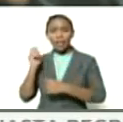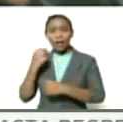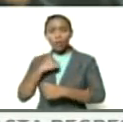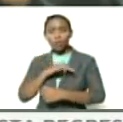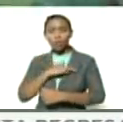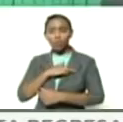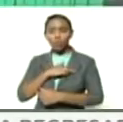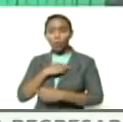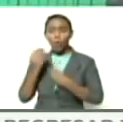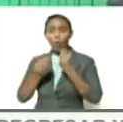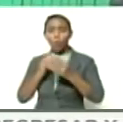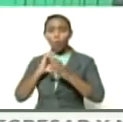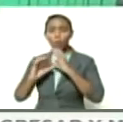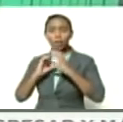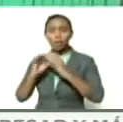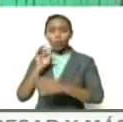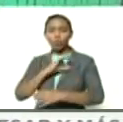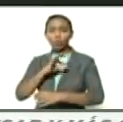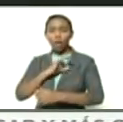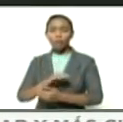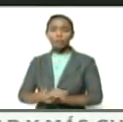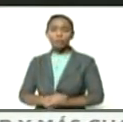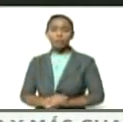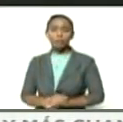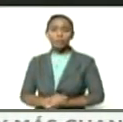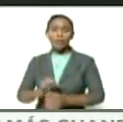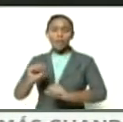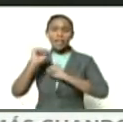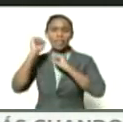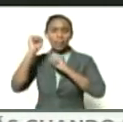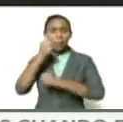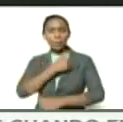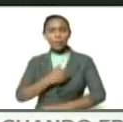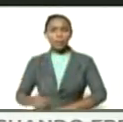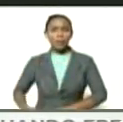nosotros como comunicadores sociales venceremos presidente